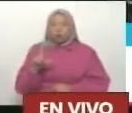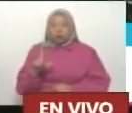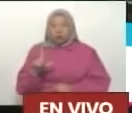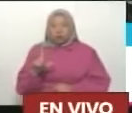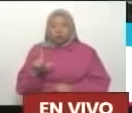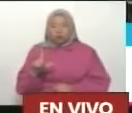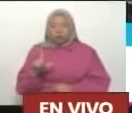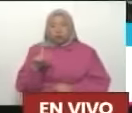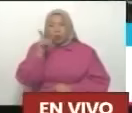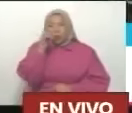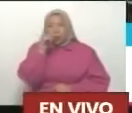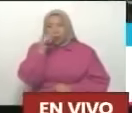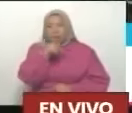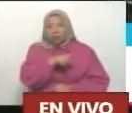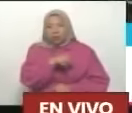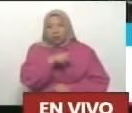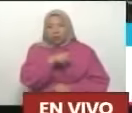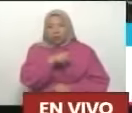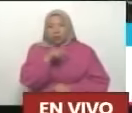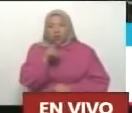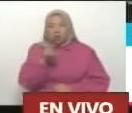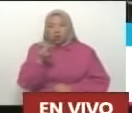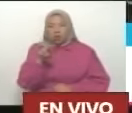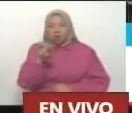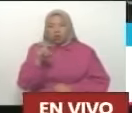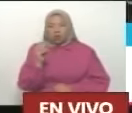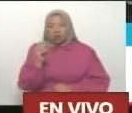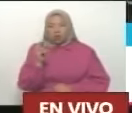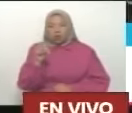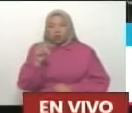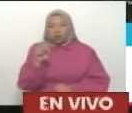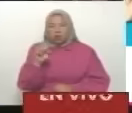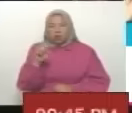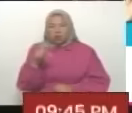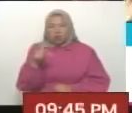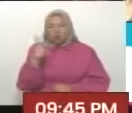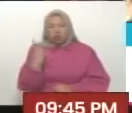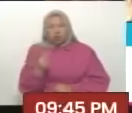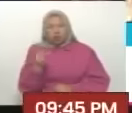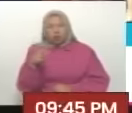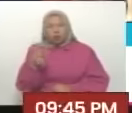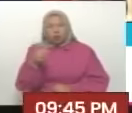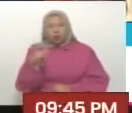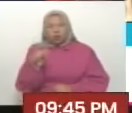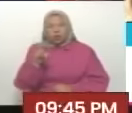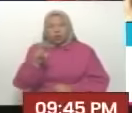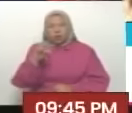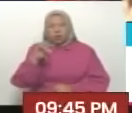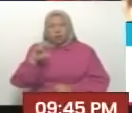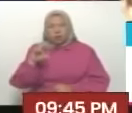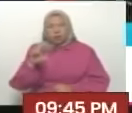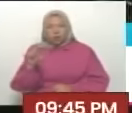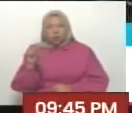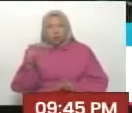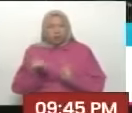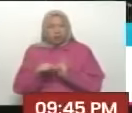Ronaldo Nieves. Mira, dos Gabrielas y dos Ronaldo. Ese es por el fútbol, ¿verdad?